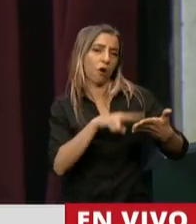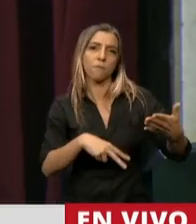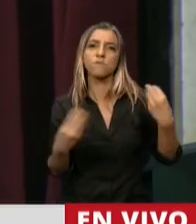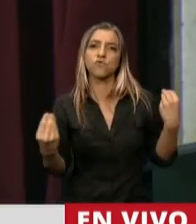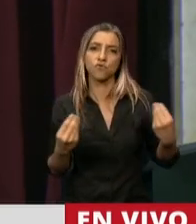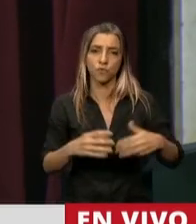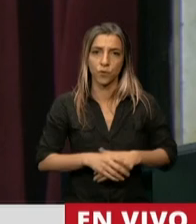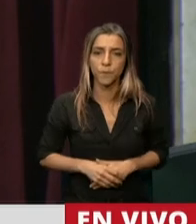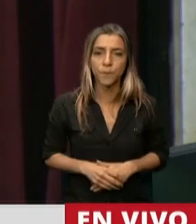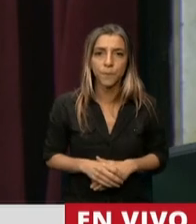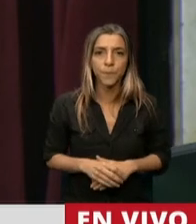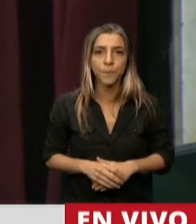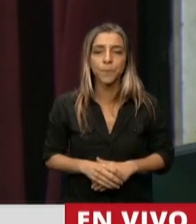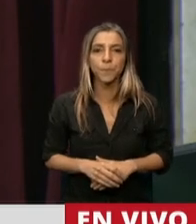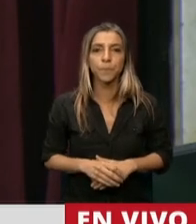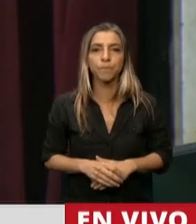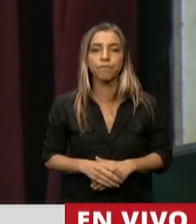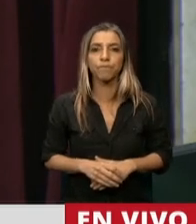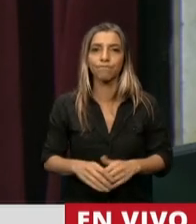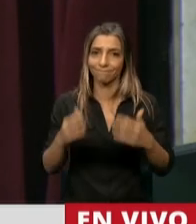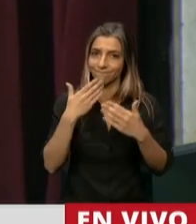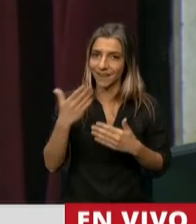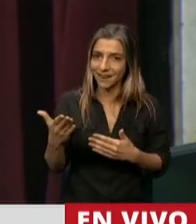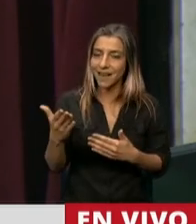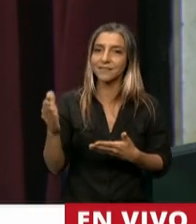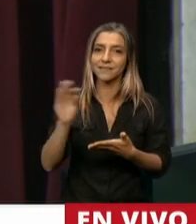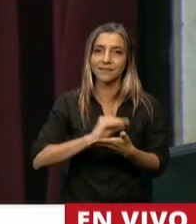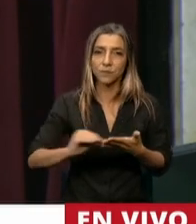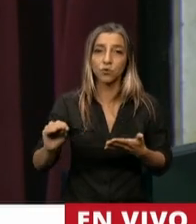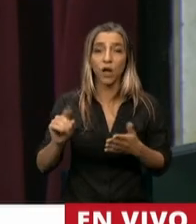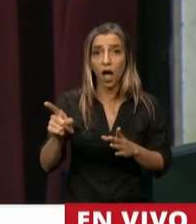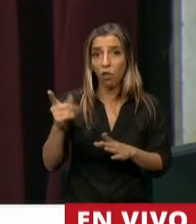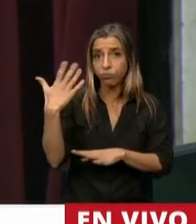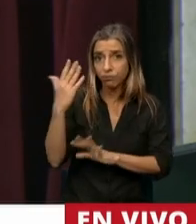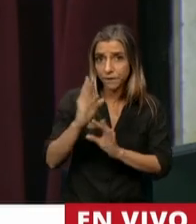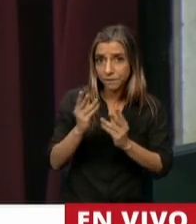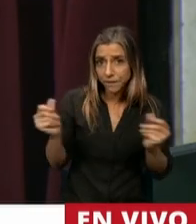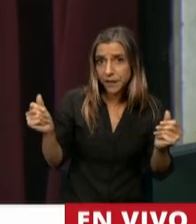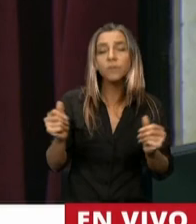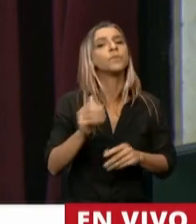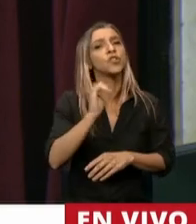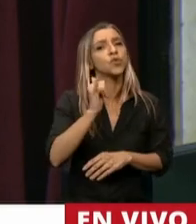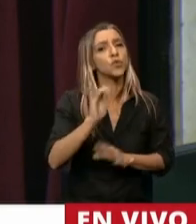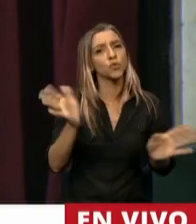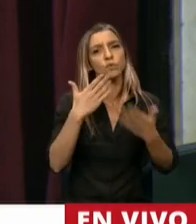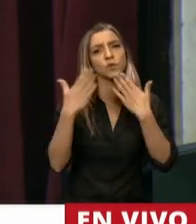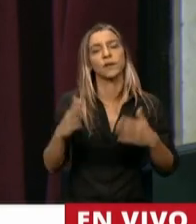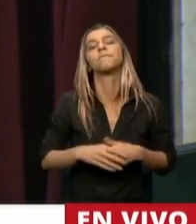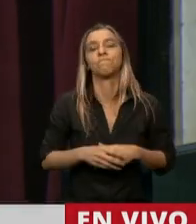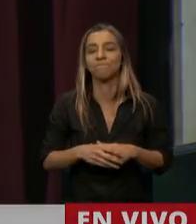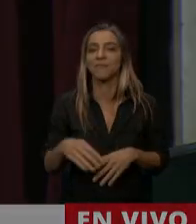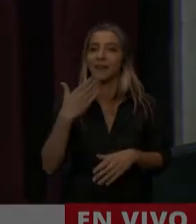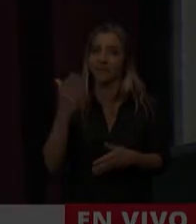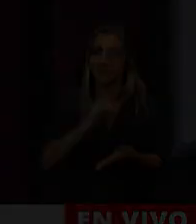que crea conveniente le agradezco diputado no sé si terminó con su alocución sí, muchas gracias gracias a